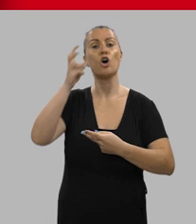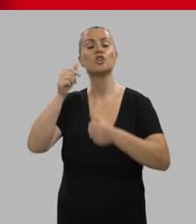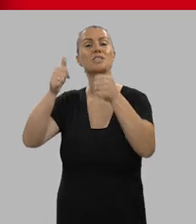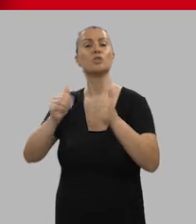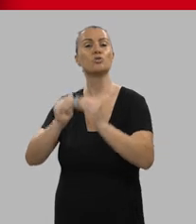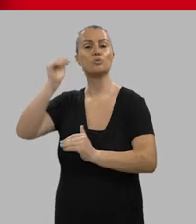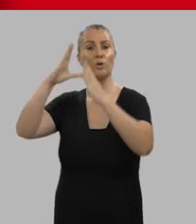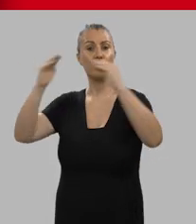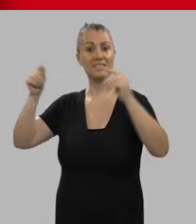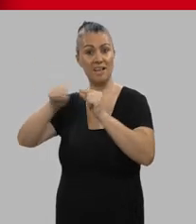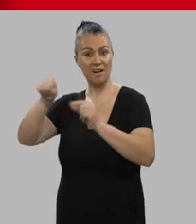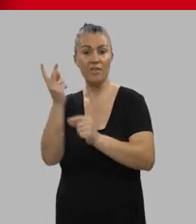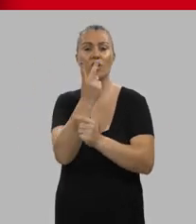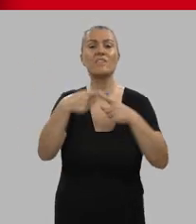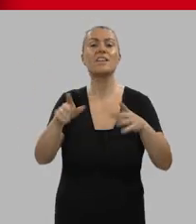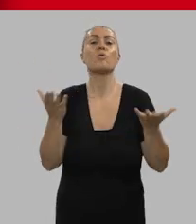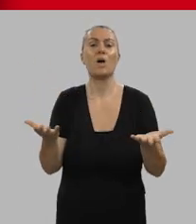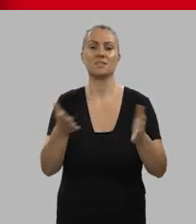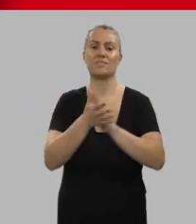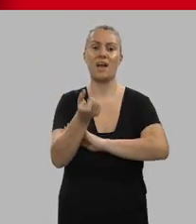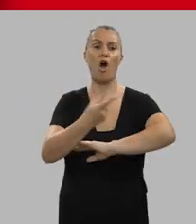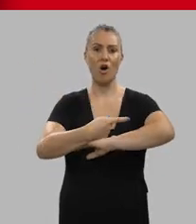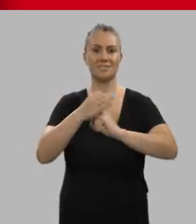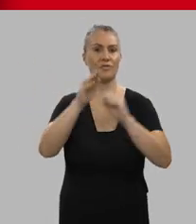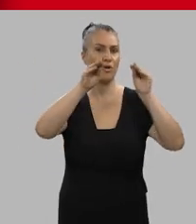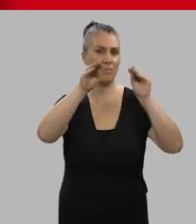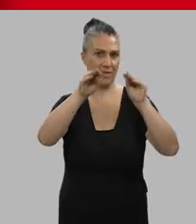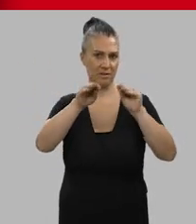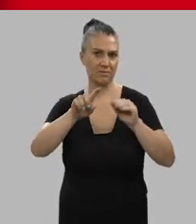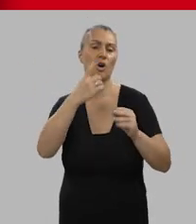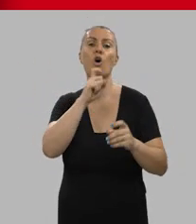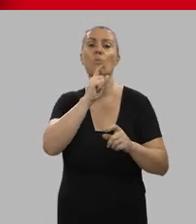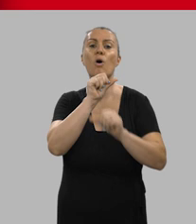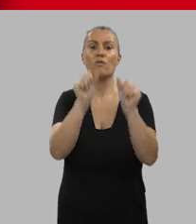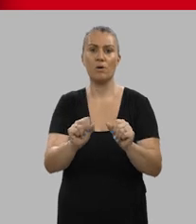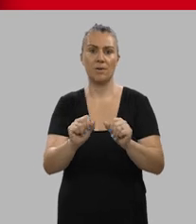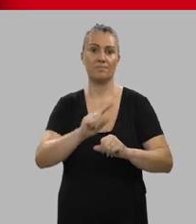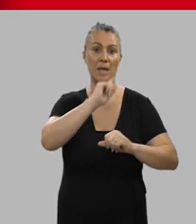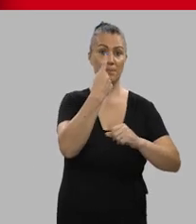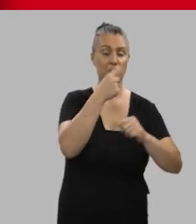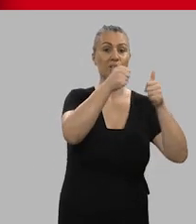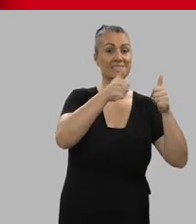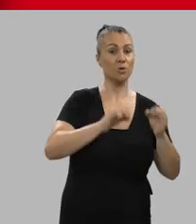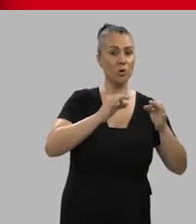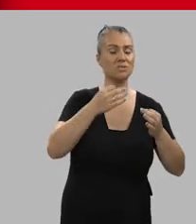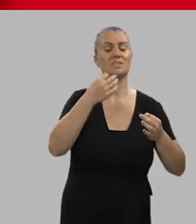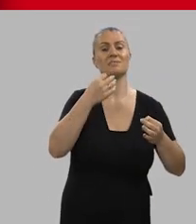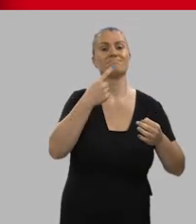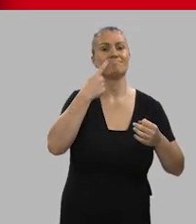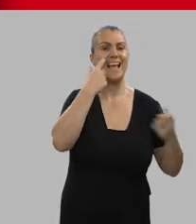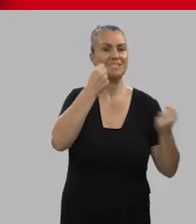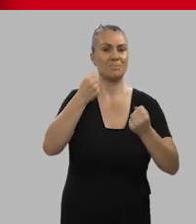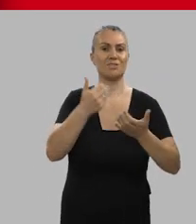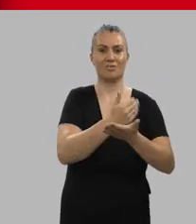superior universitario online se encuentran el número de horas de formación y el formato de impartición. El título experto en Revenue Management y Big Data